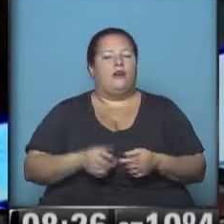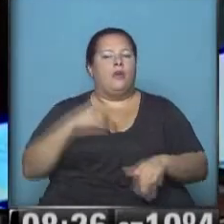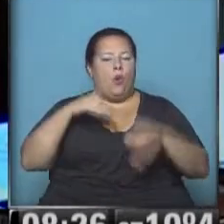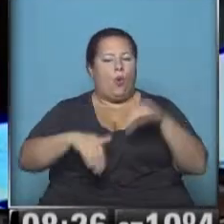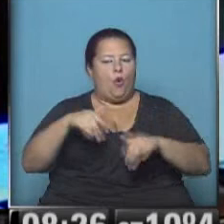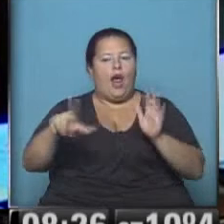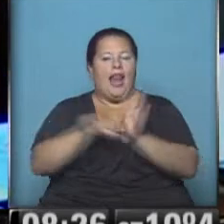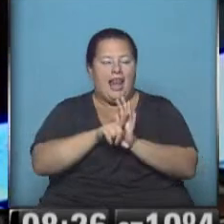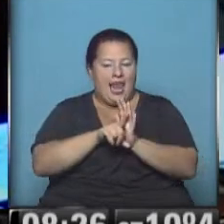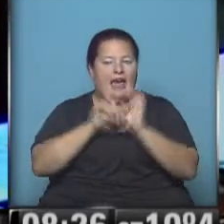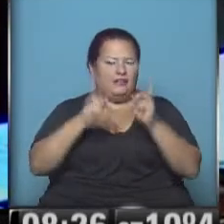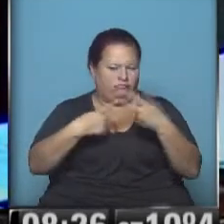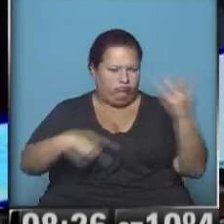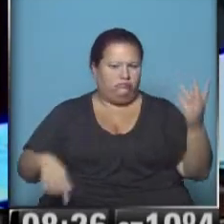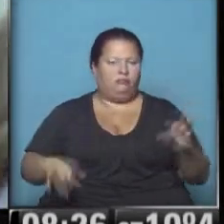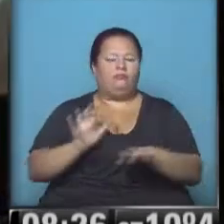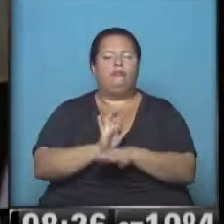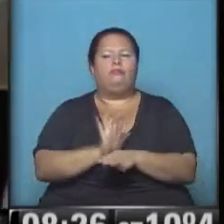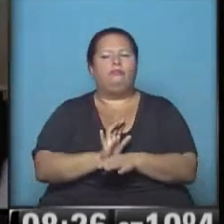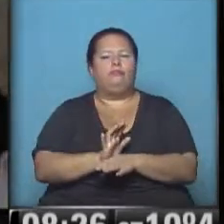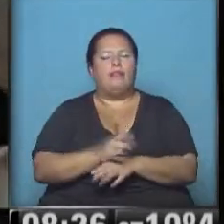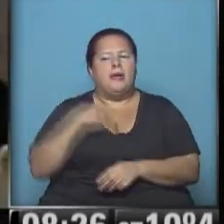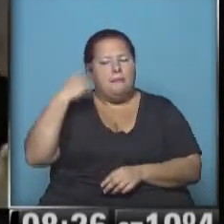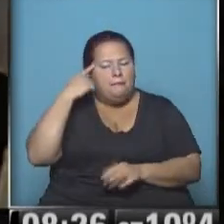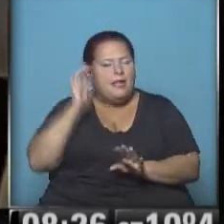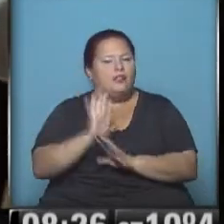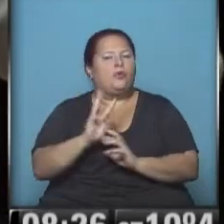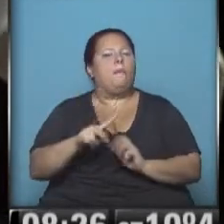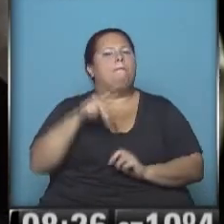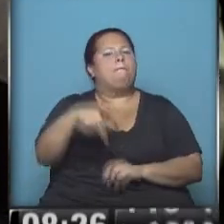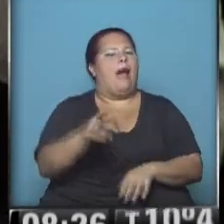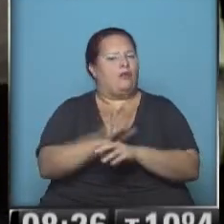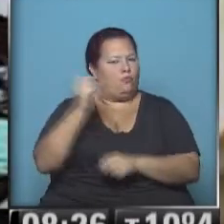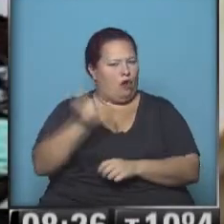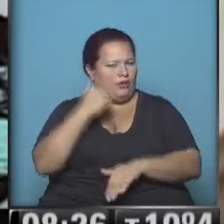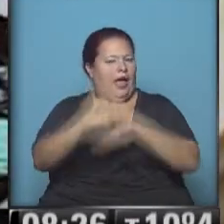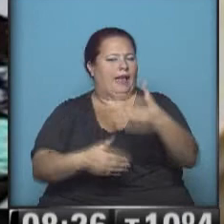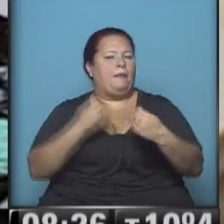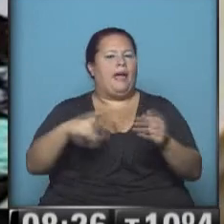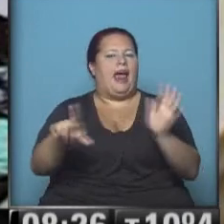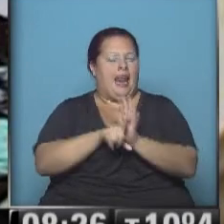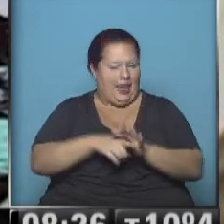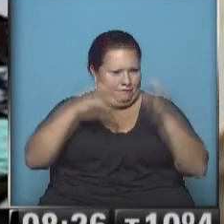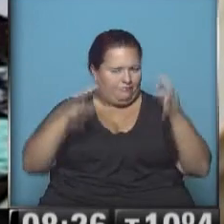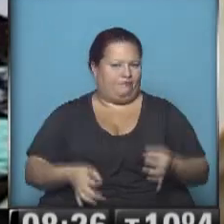votado una ley de surgancias también, es decir, creo que hemos dado un paso muy importante para que este código sea una realidad.